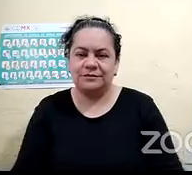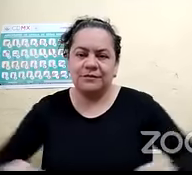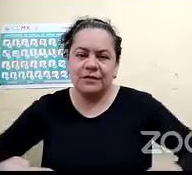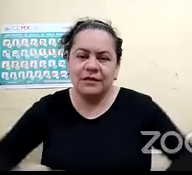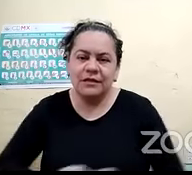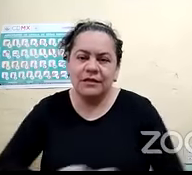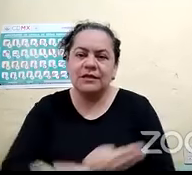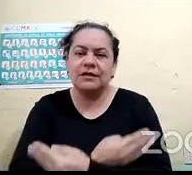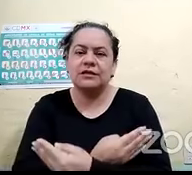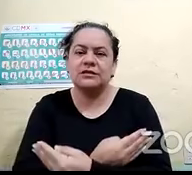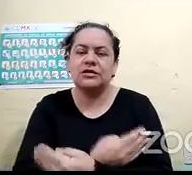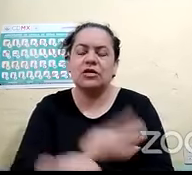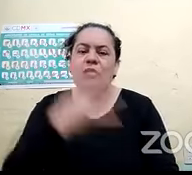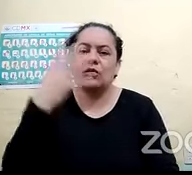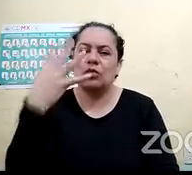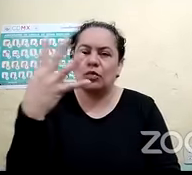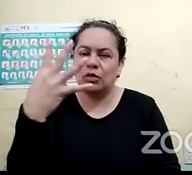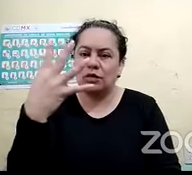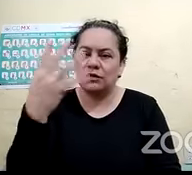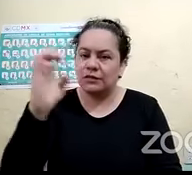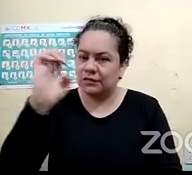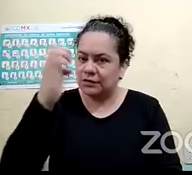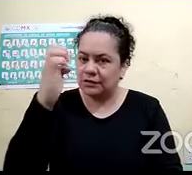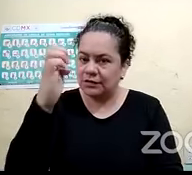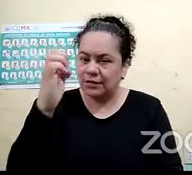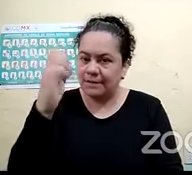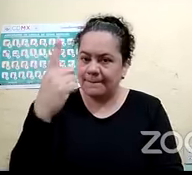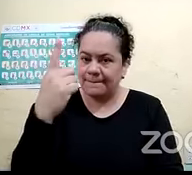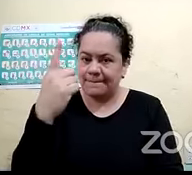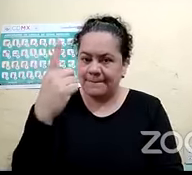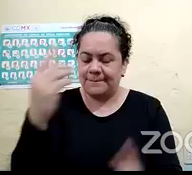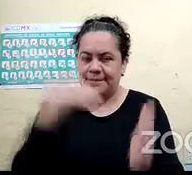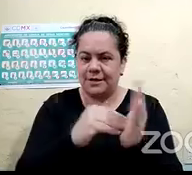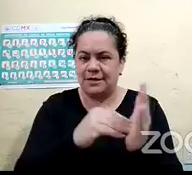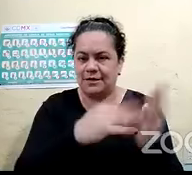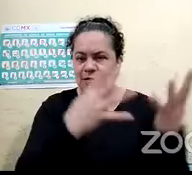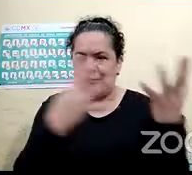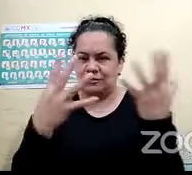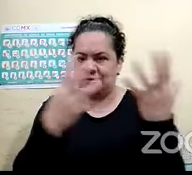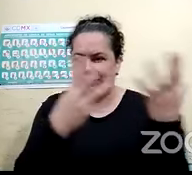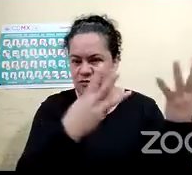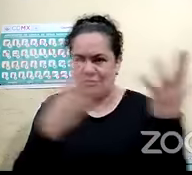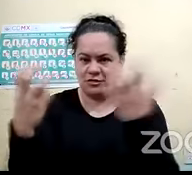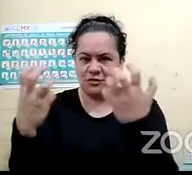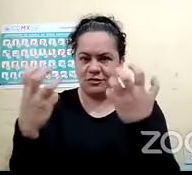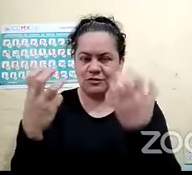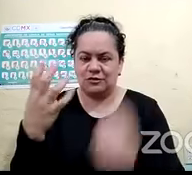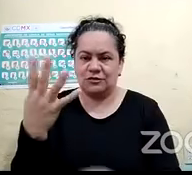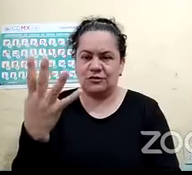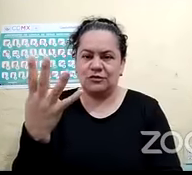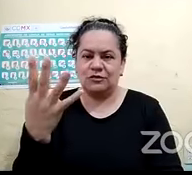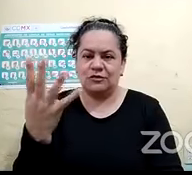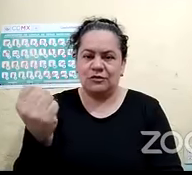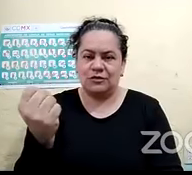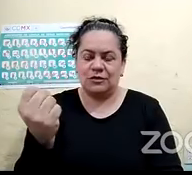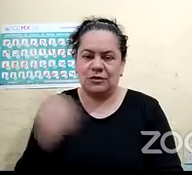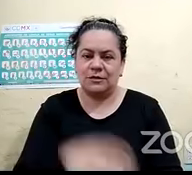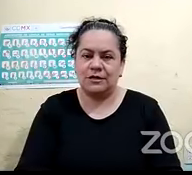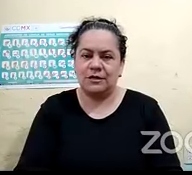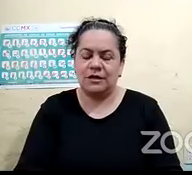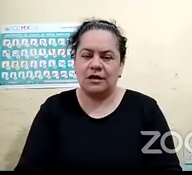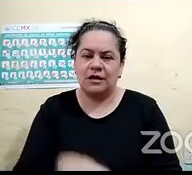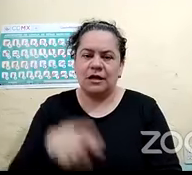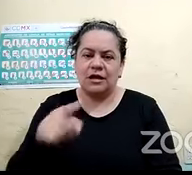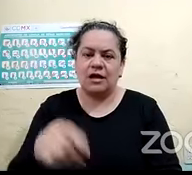4 de enero de 1809 y, pues, gran parte de su vida se lo dedicó a ese sistema que hoy es una